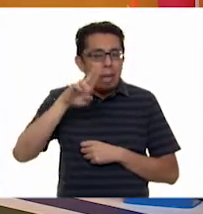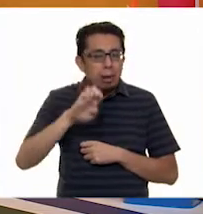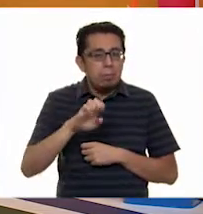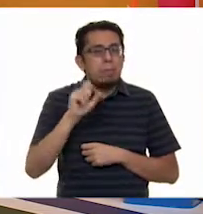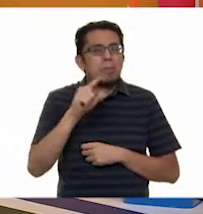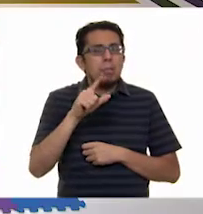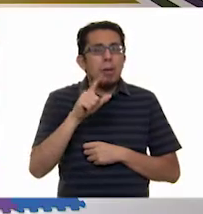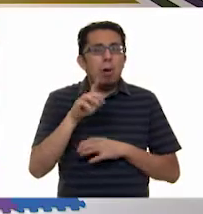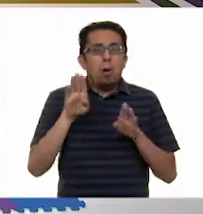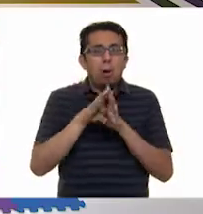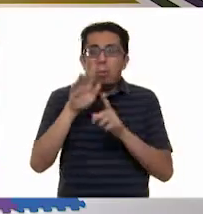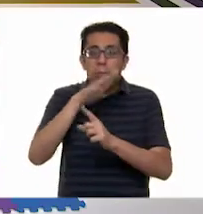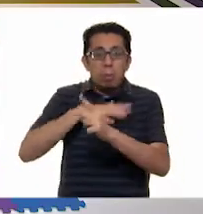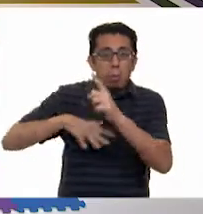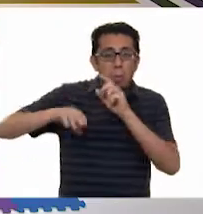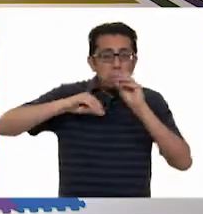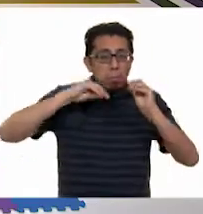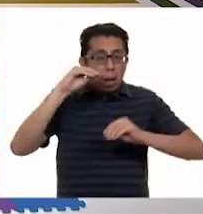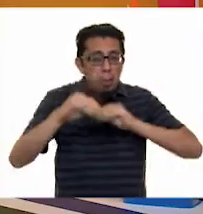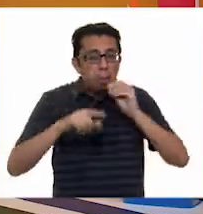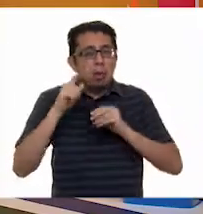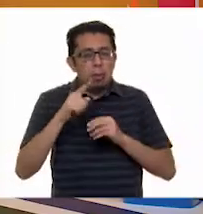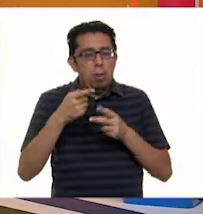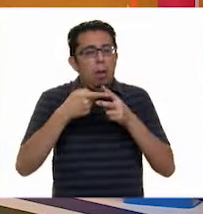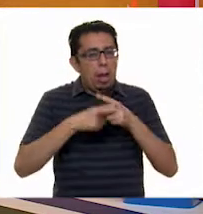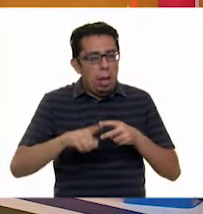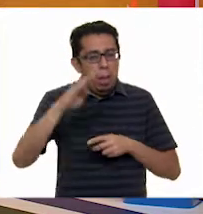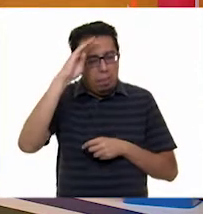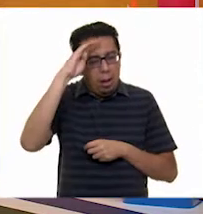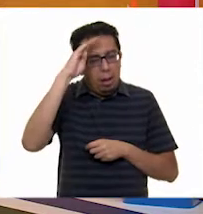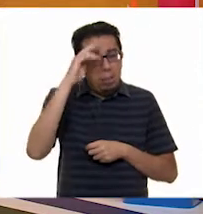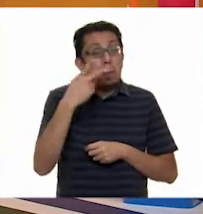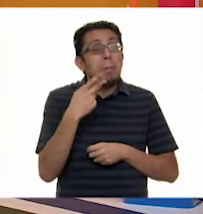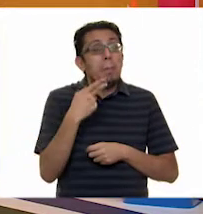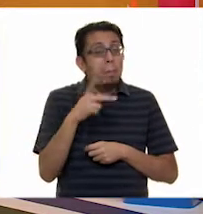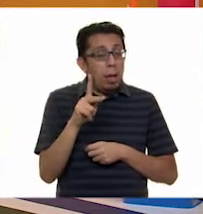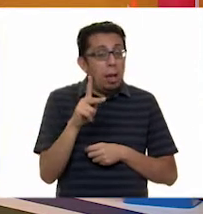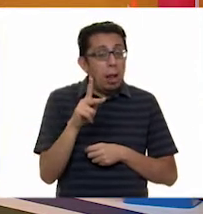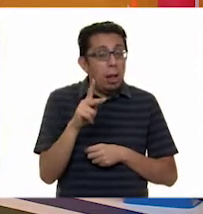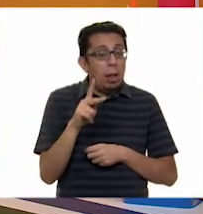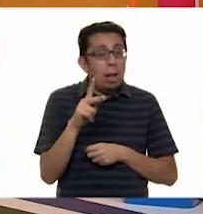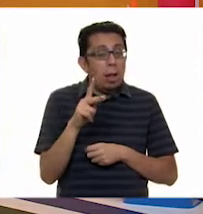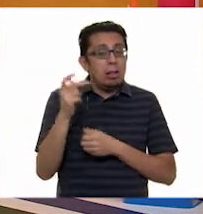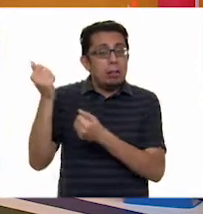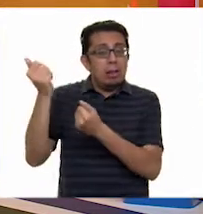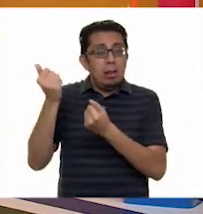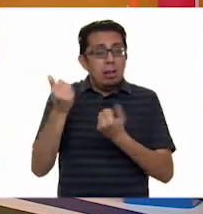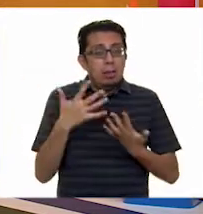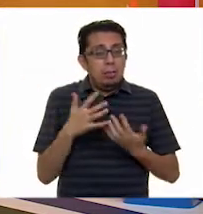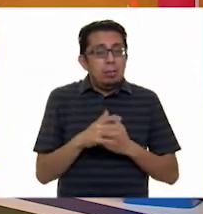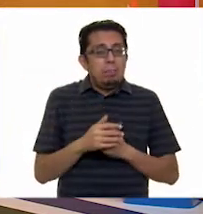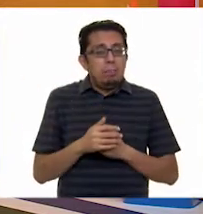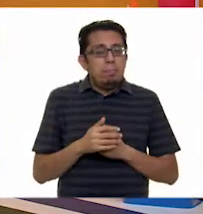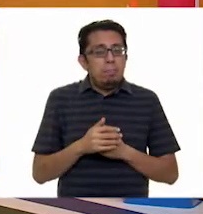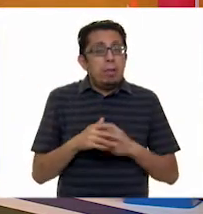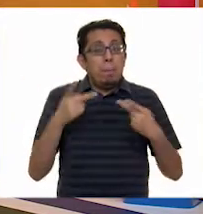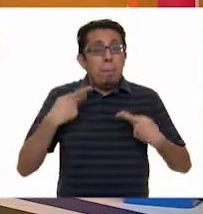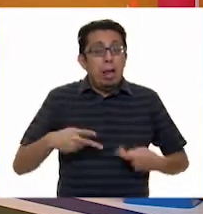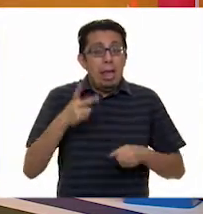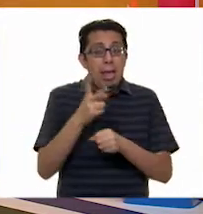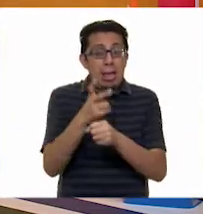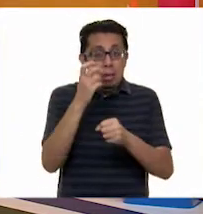la ambientación. Bueno, ve pensando. Pero para eso trajimos a unos invitados